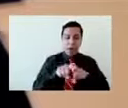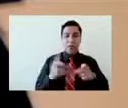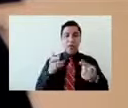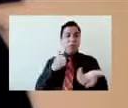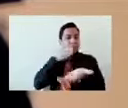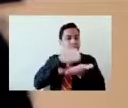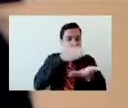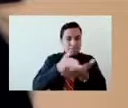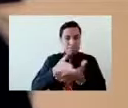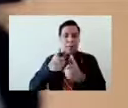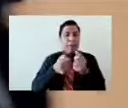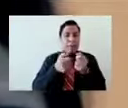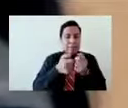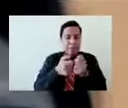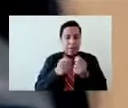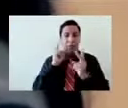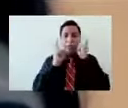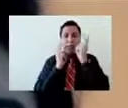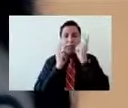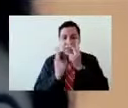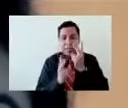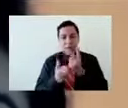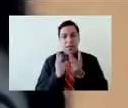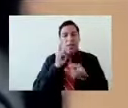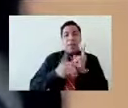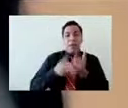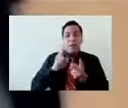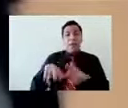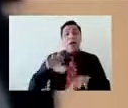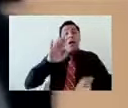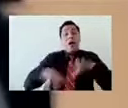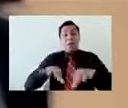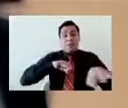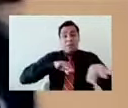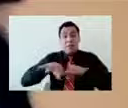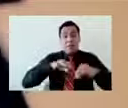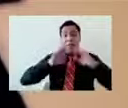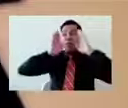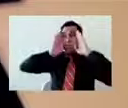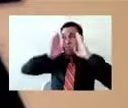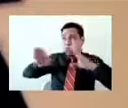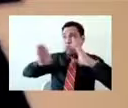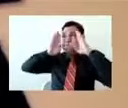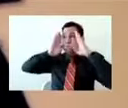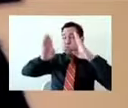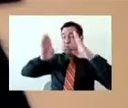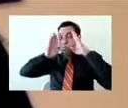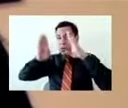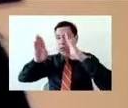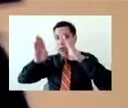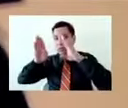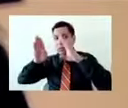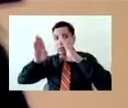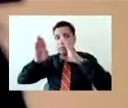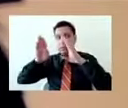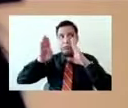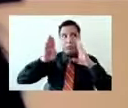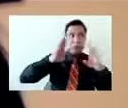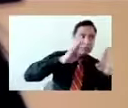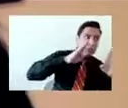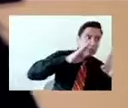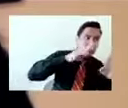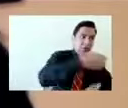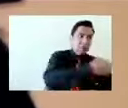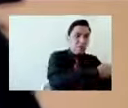mensajitos, etcétera. Pero a veces la carga de trabajo que yo tengo impide que pueda ir con ellos esa parte. Entonces, eso,